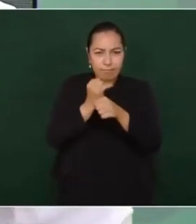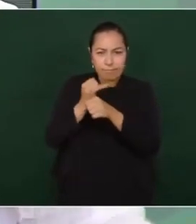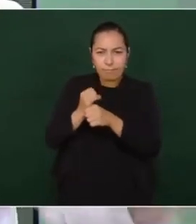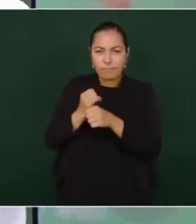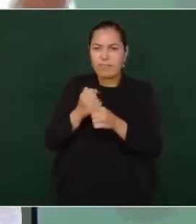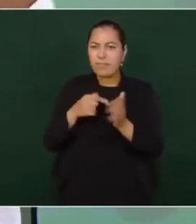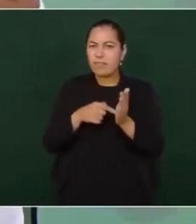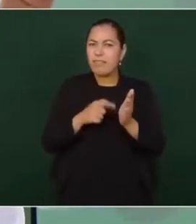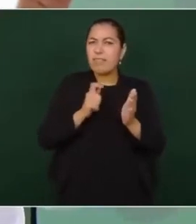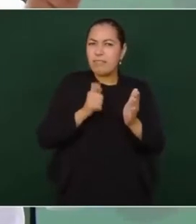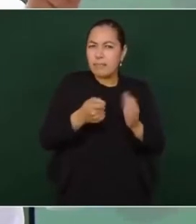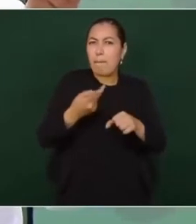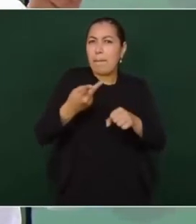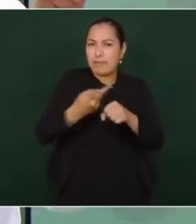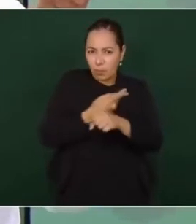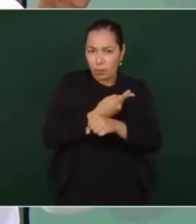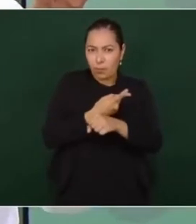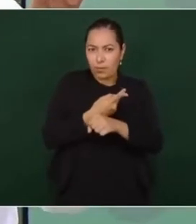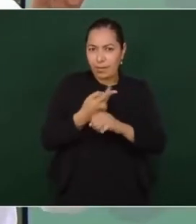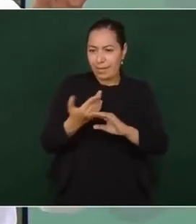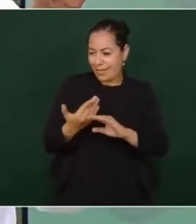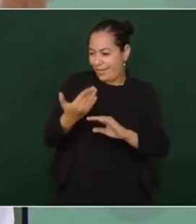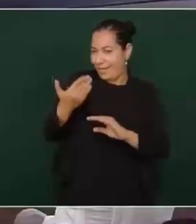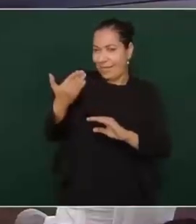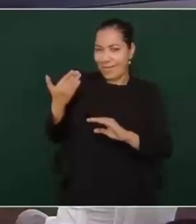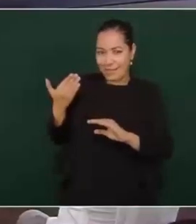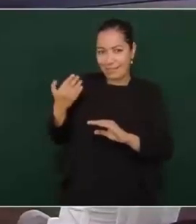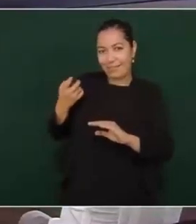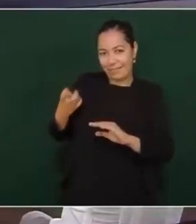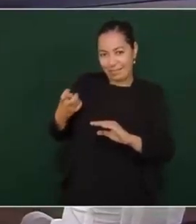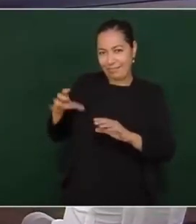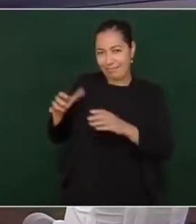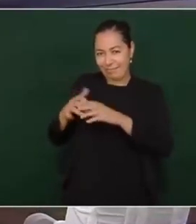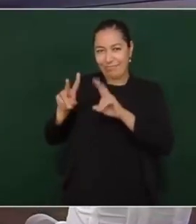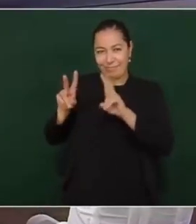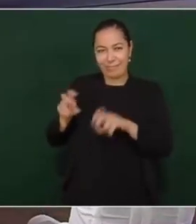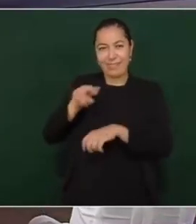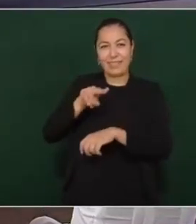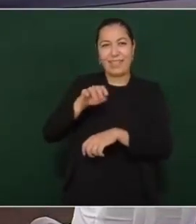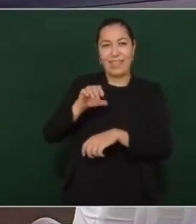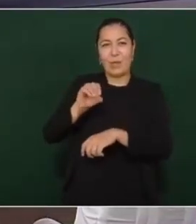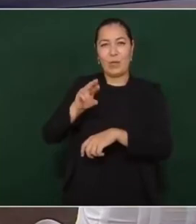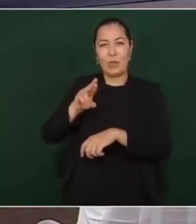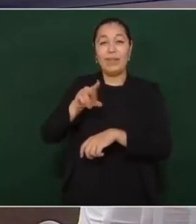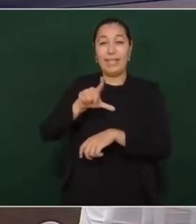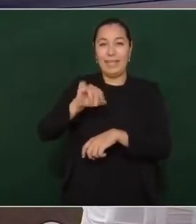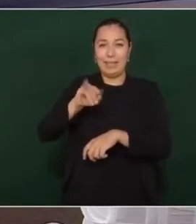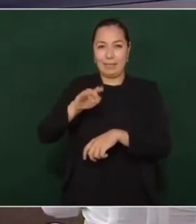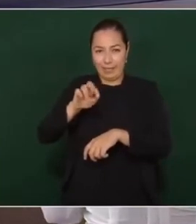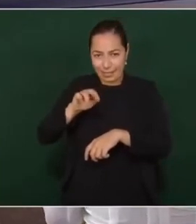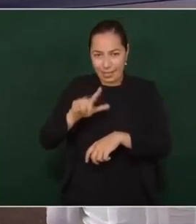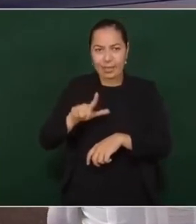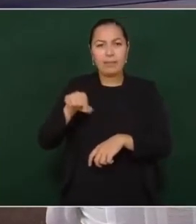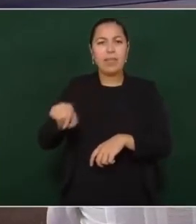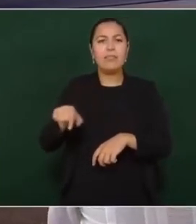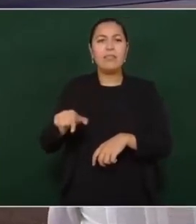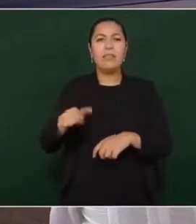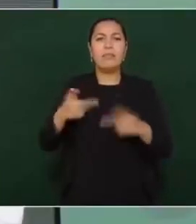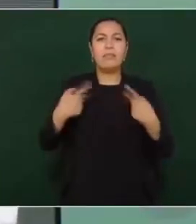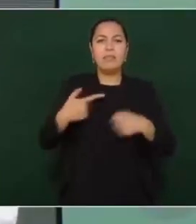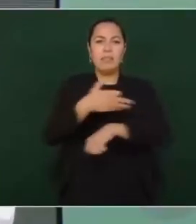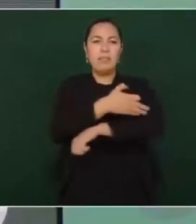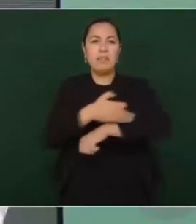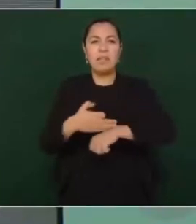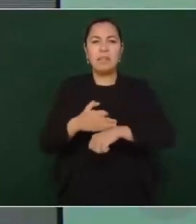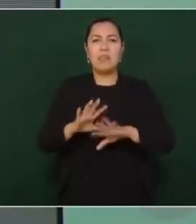qué pasó en el periodo neoliberal en cuanto a desintegración de las familias, cuando menos tener el dato